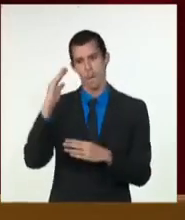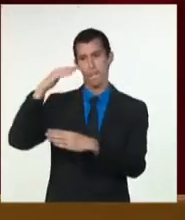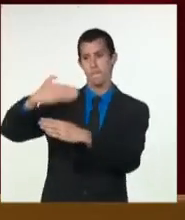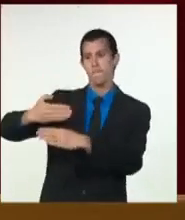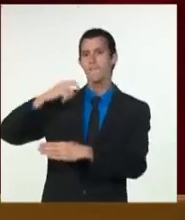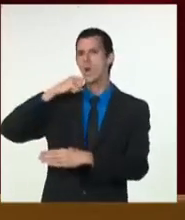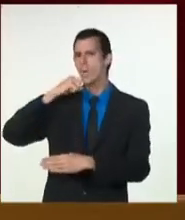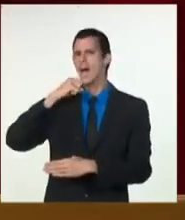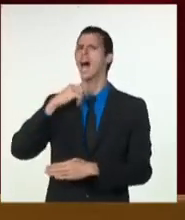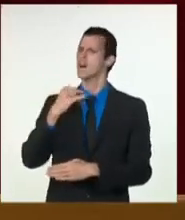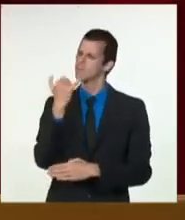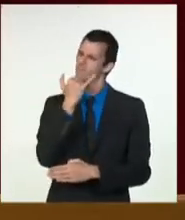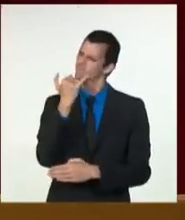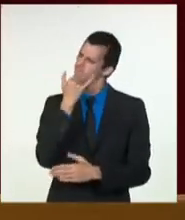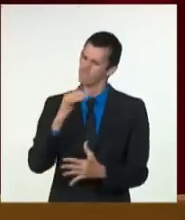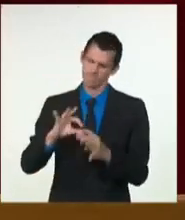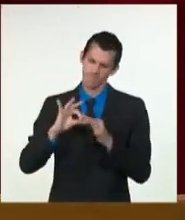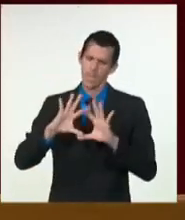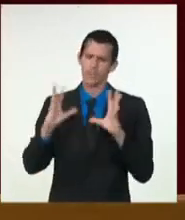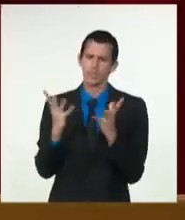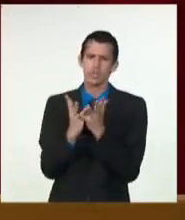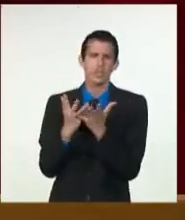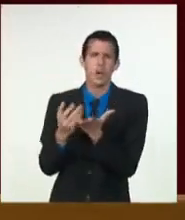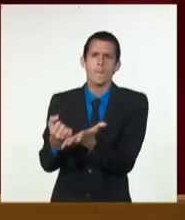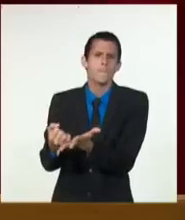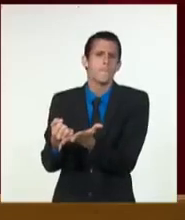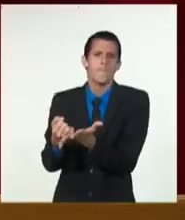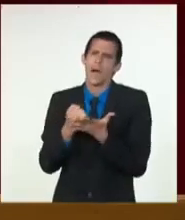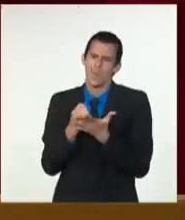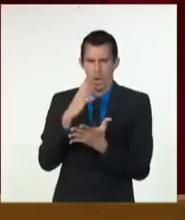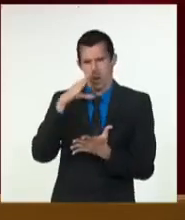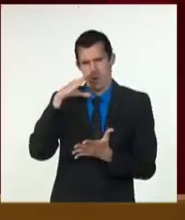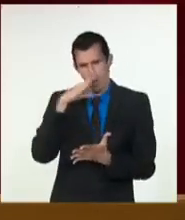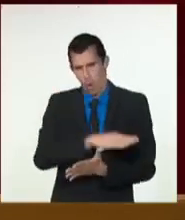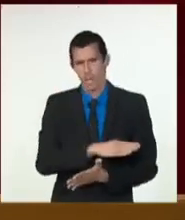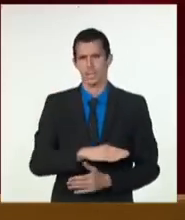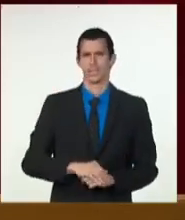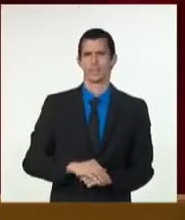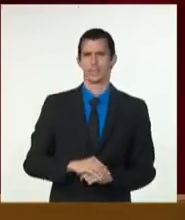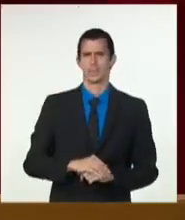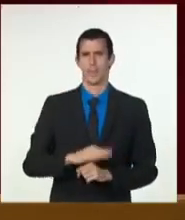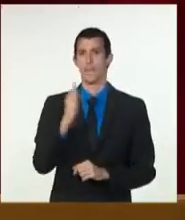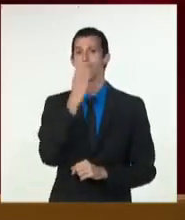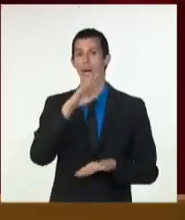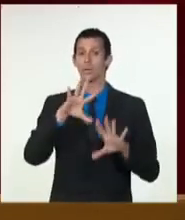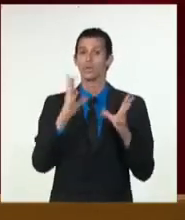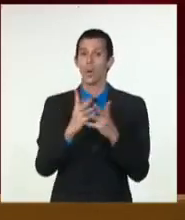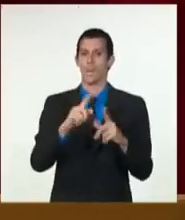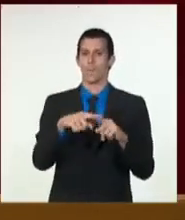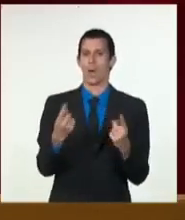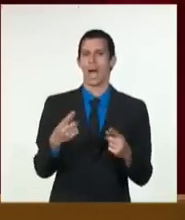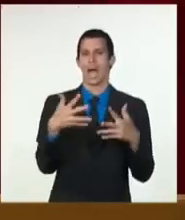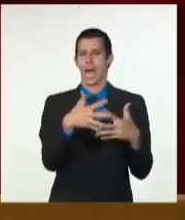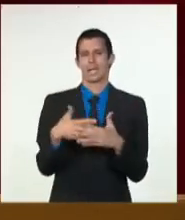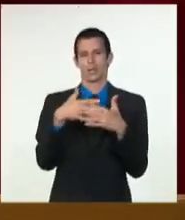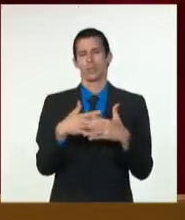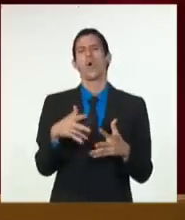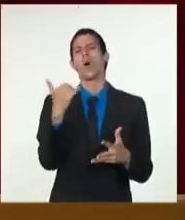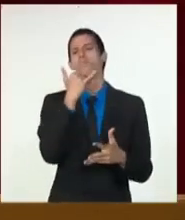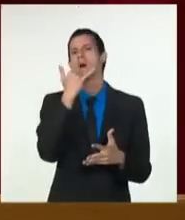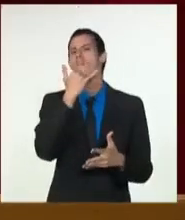sobre las estructuras y los flujos financieros internacionales, el gobierno de Estados Unidos cuenta con el poder de perjudicar